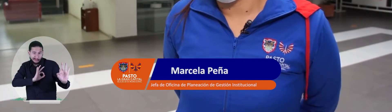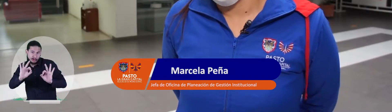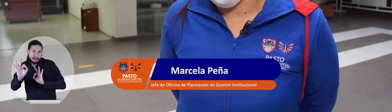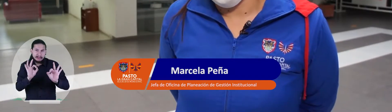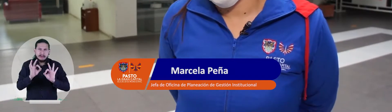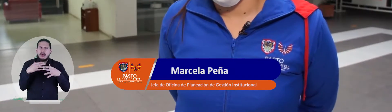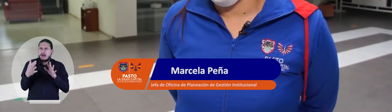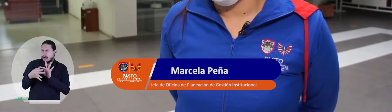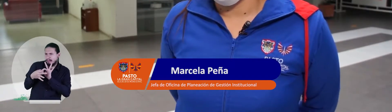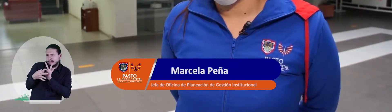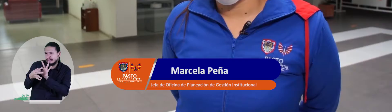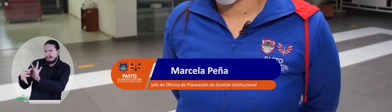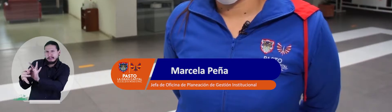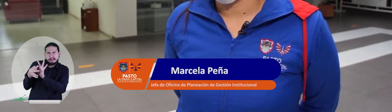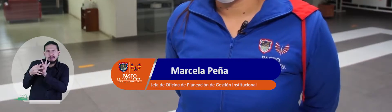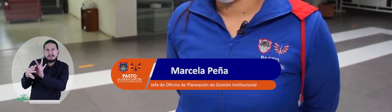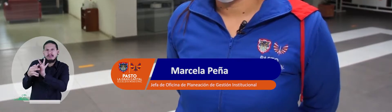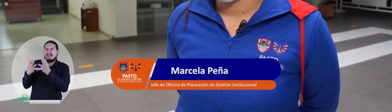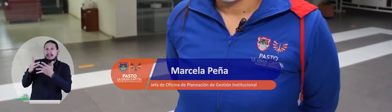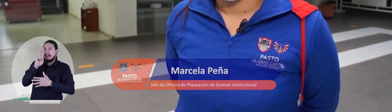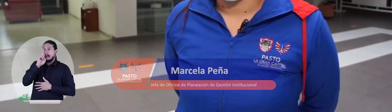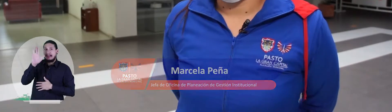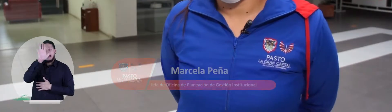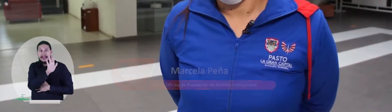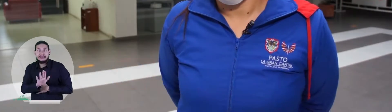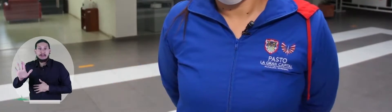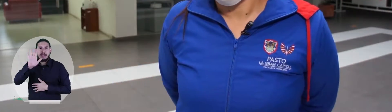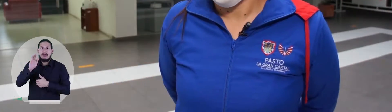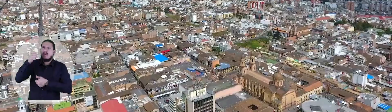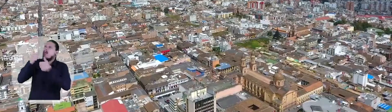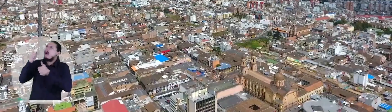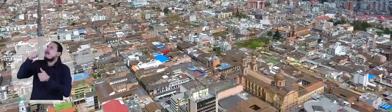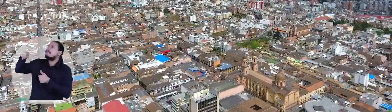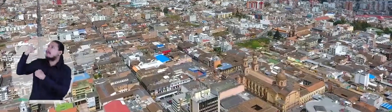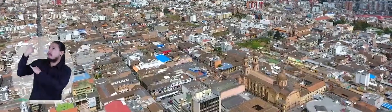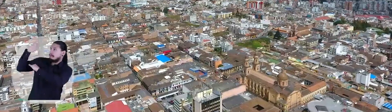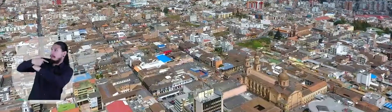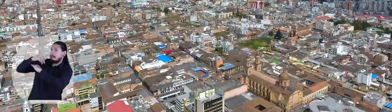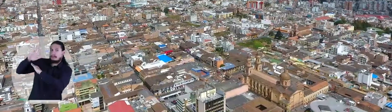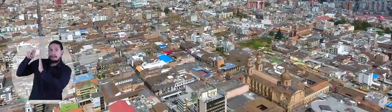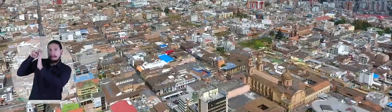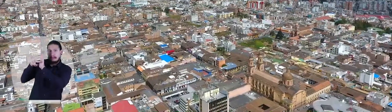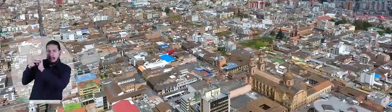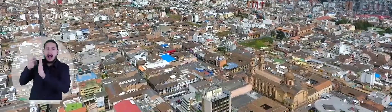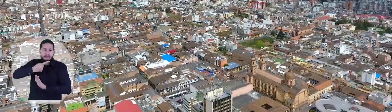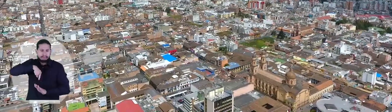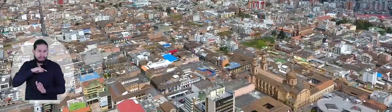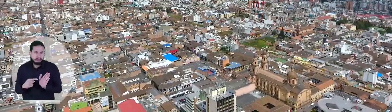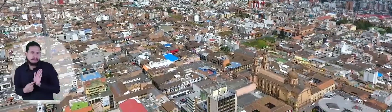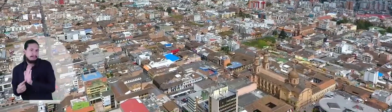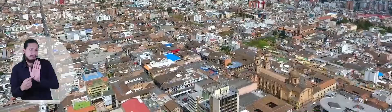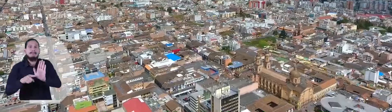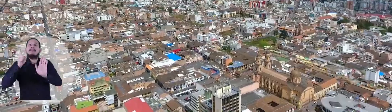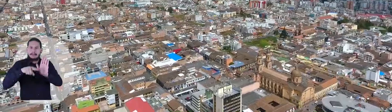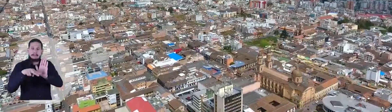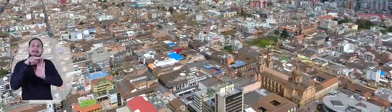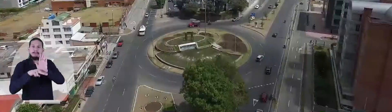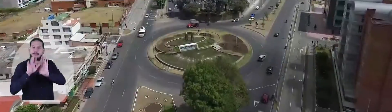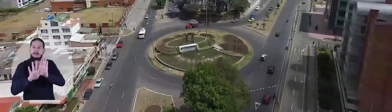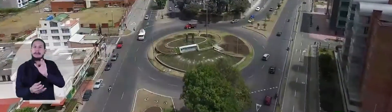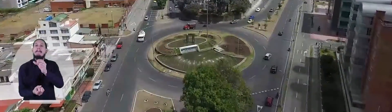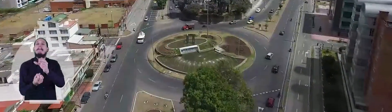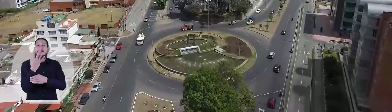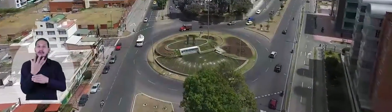implementar y trabajar de la mano con el MIPG nos permite estar de la mano con la Nación, con los lineamientos que a nosotros nos viene dando función